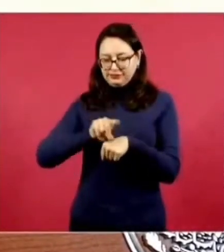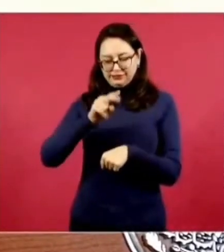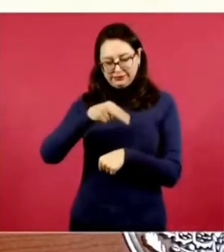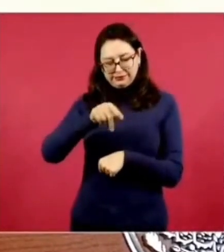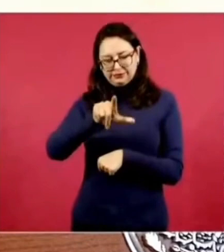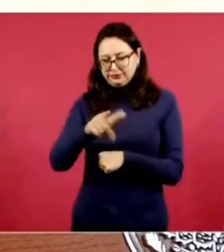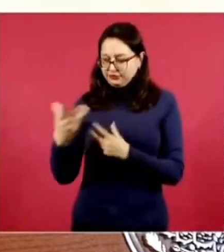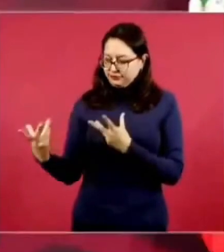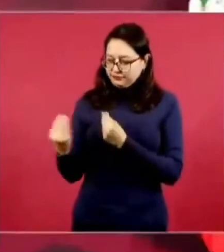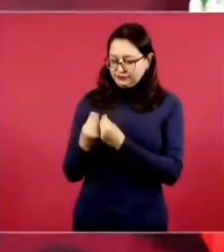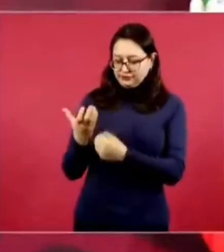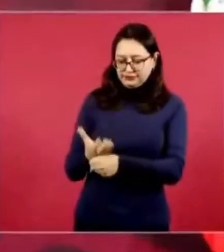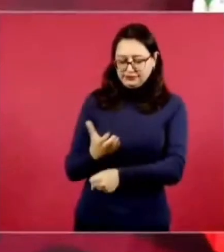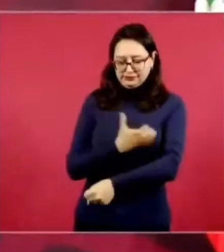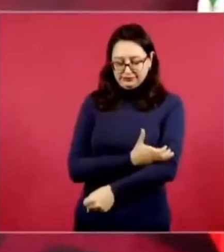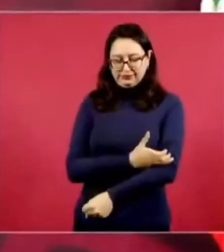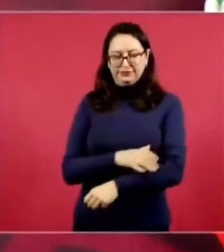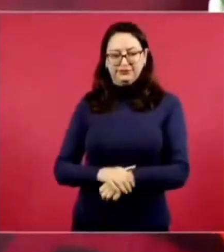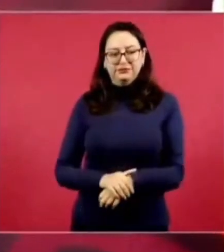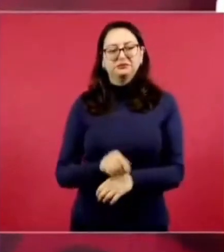Jaime muy buena persona